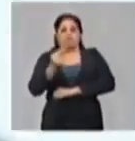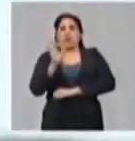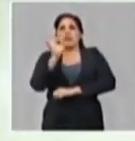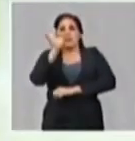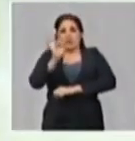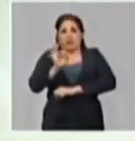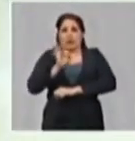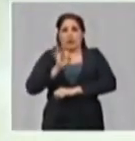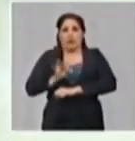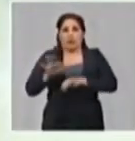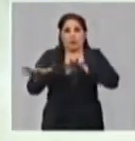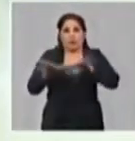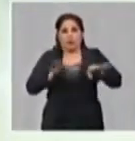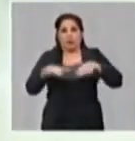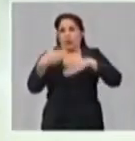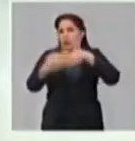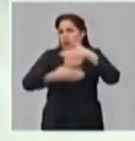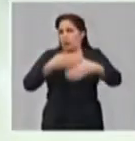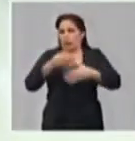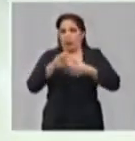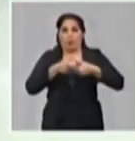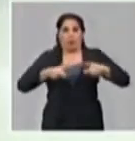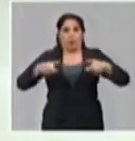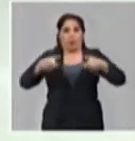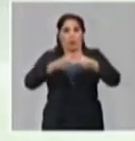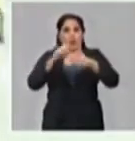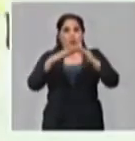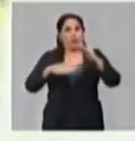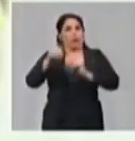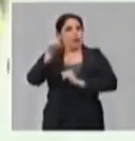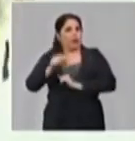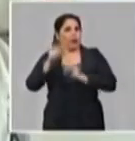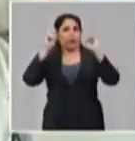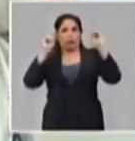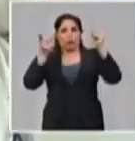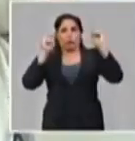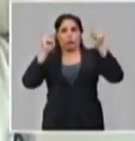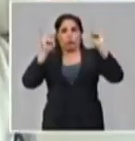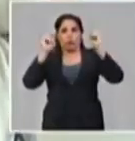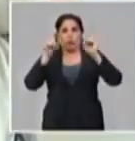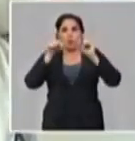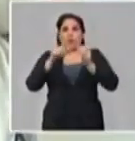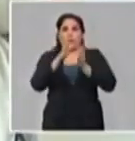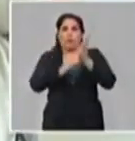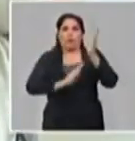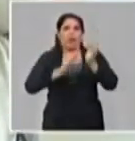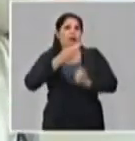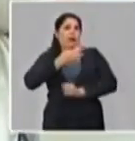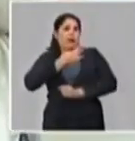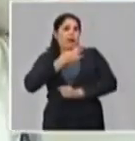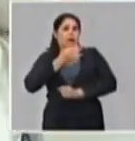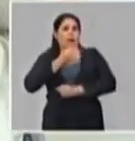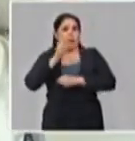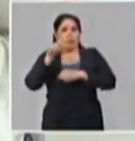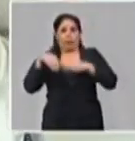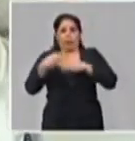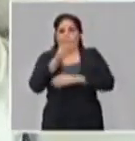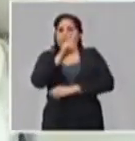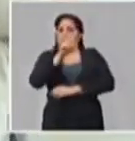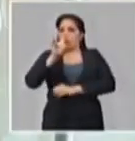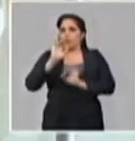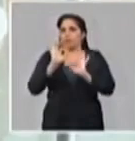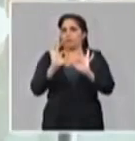ante esta situación, nuestro Consejo de Ministros se reunió en el mes de enero, el día 29